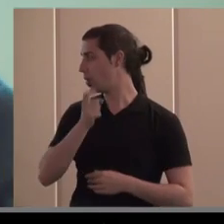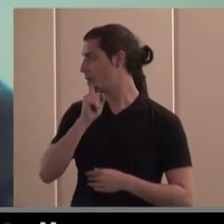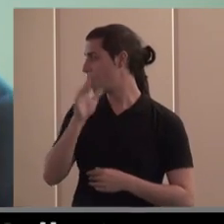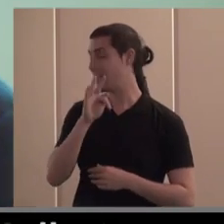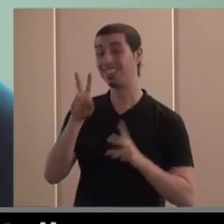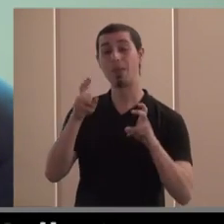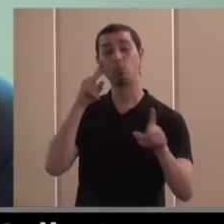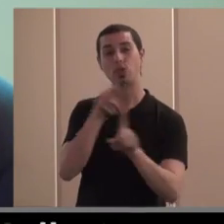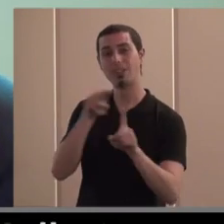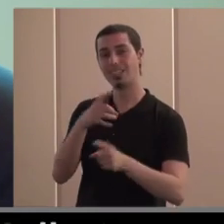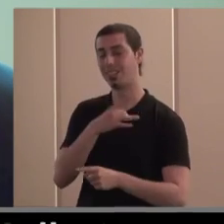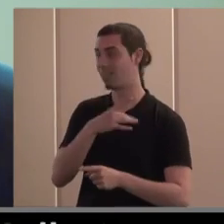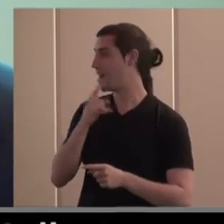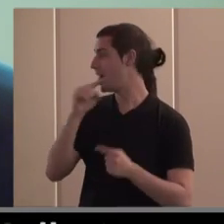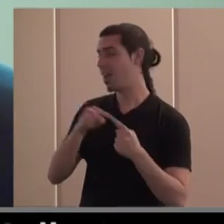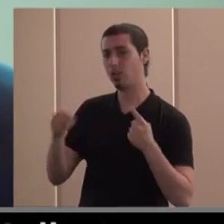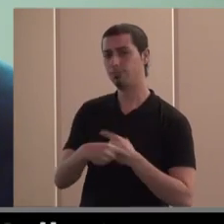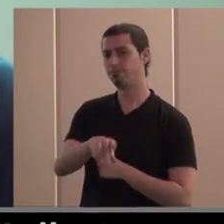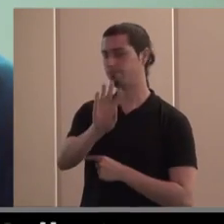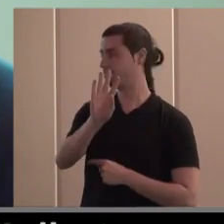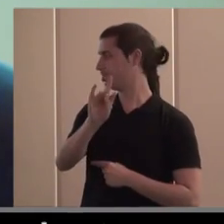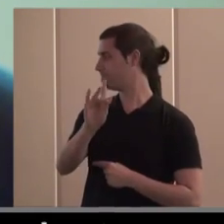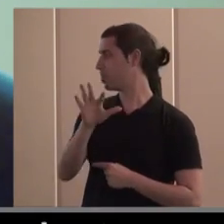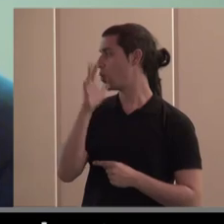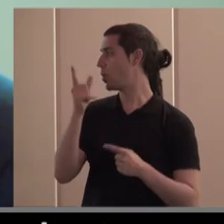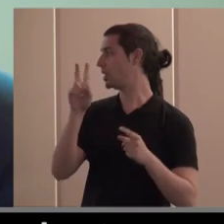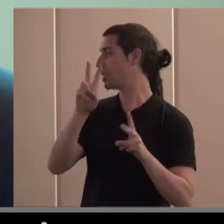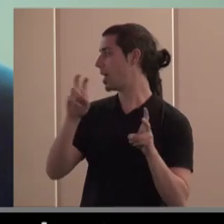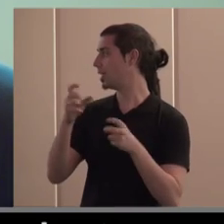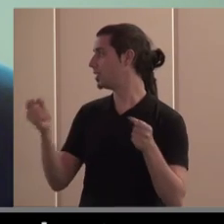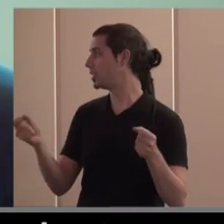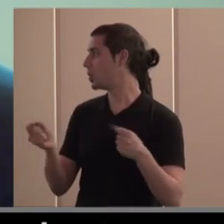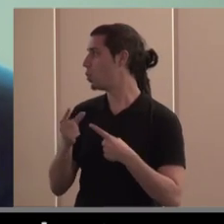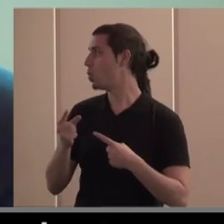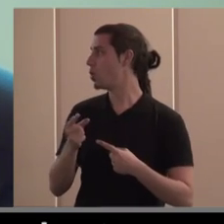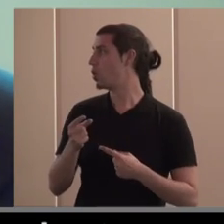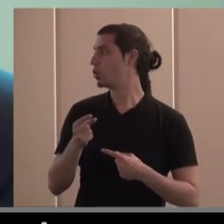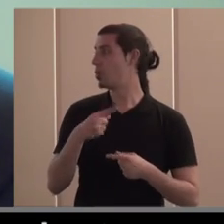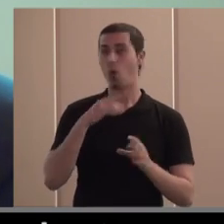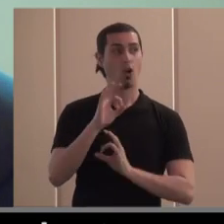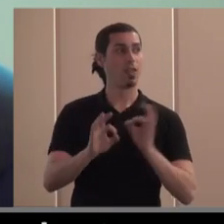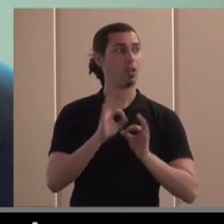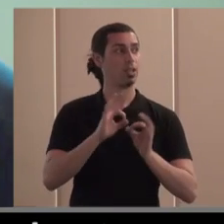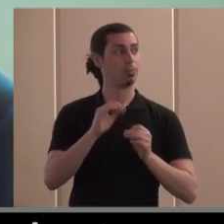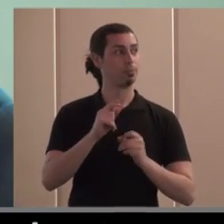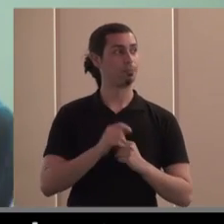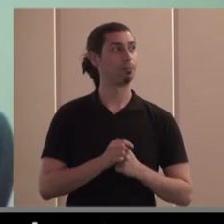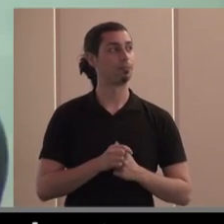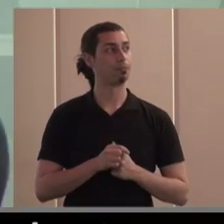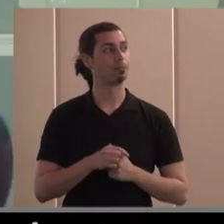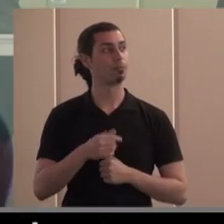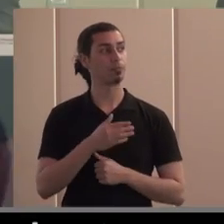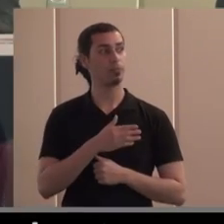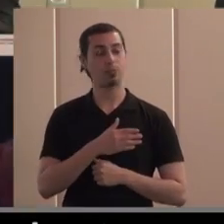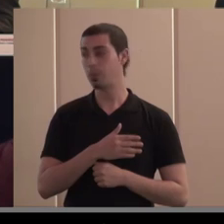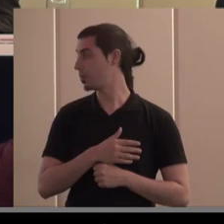sindical en el resto efectivamente sí y como el resto de mutualidades organizaciones de discapacidad está ahí Miguel Ángel Sí, yo quería